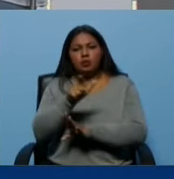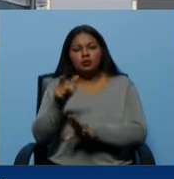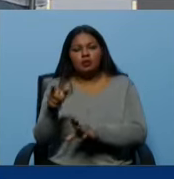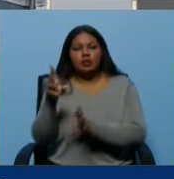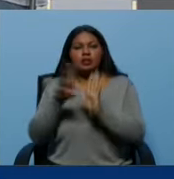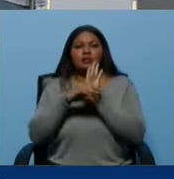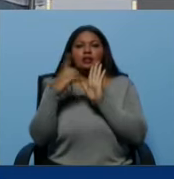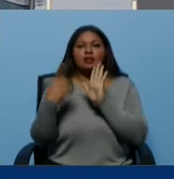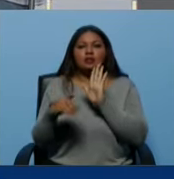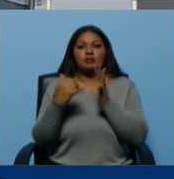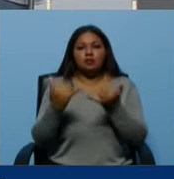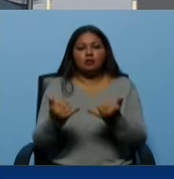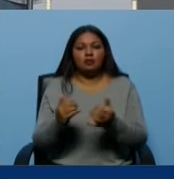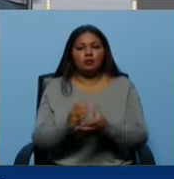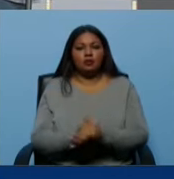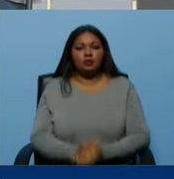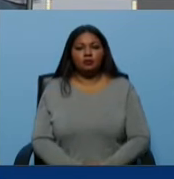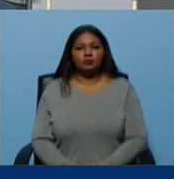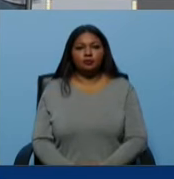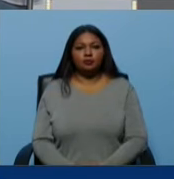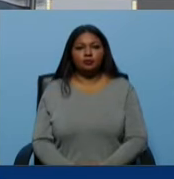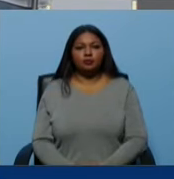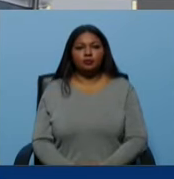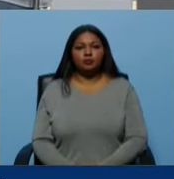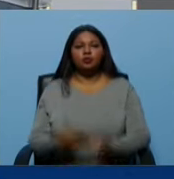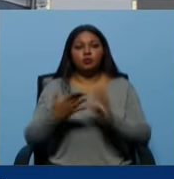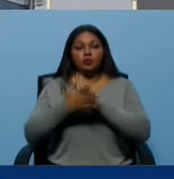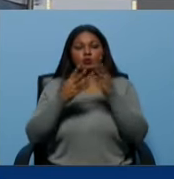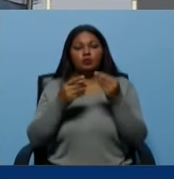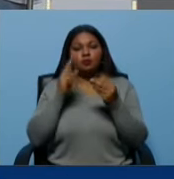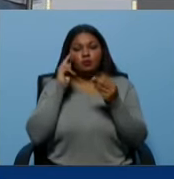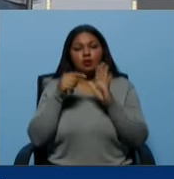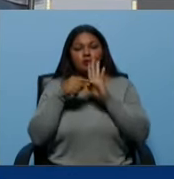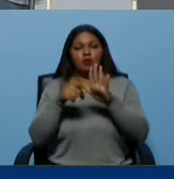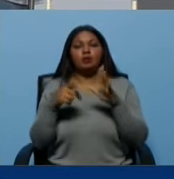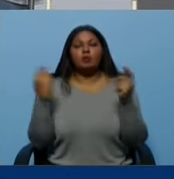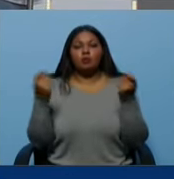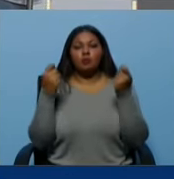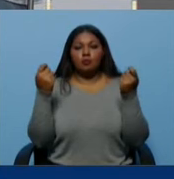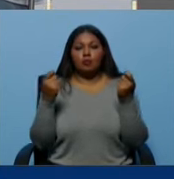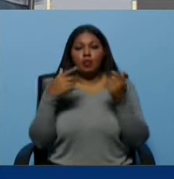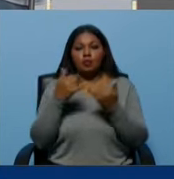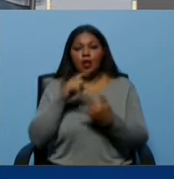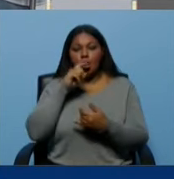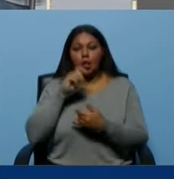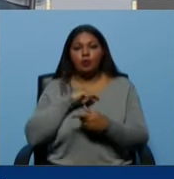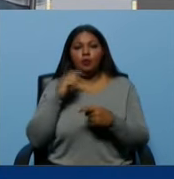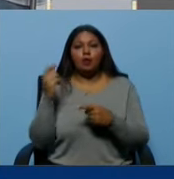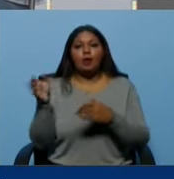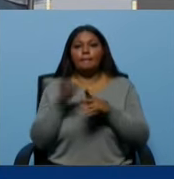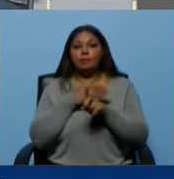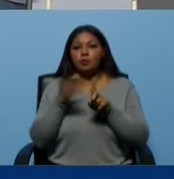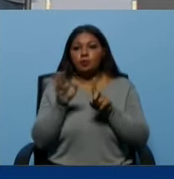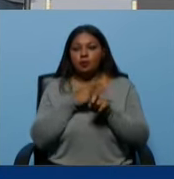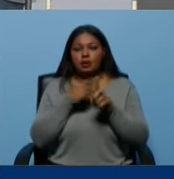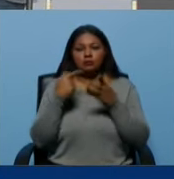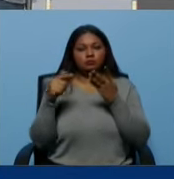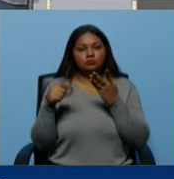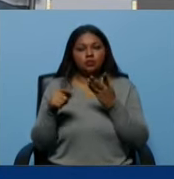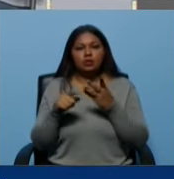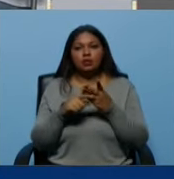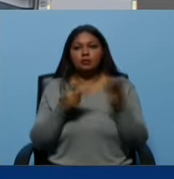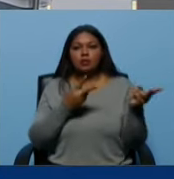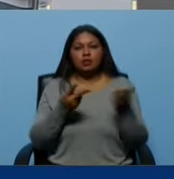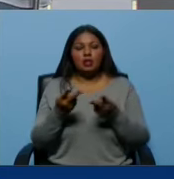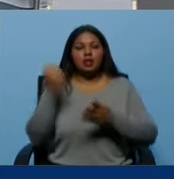disentir del Estado todo lo que quiera disentir, lo que no puede es promover el odio, no puede promover la violencia, ni puede invitar a que asesinen